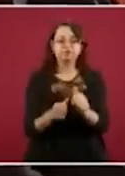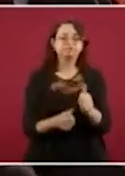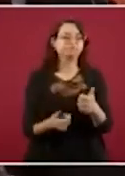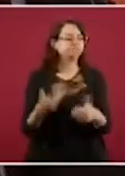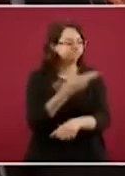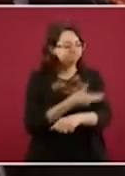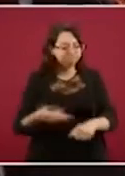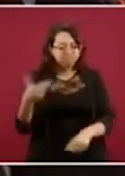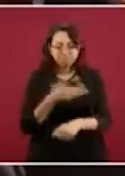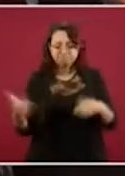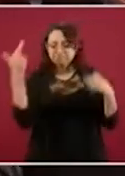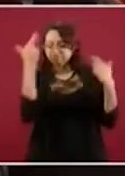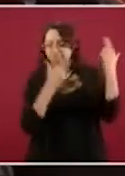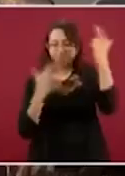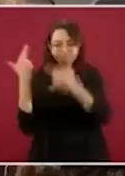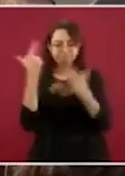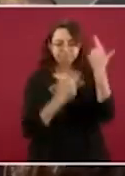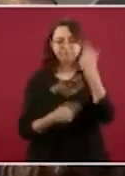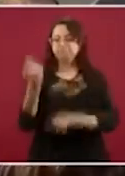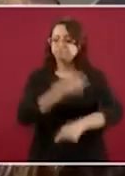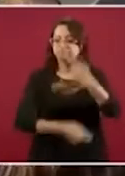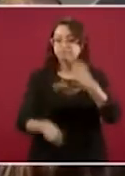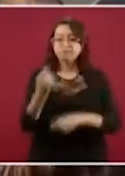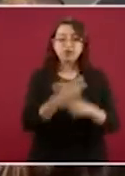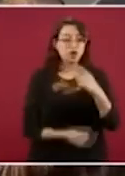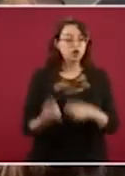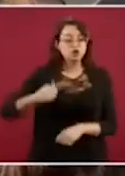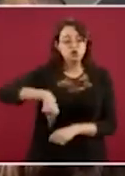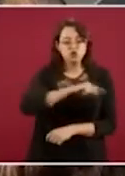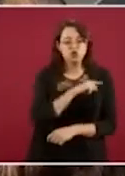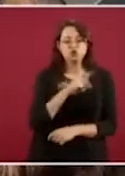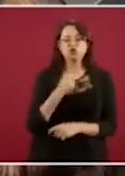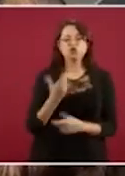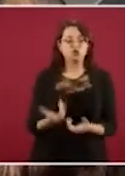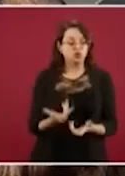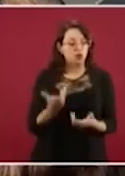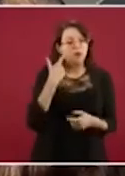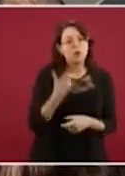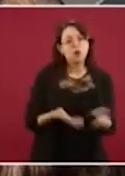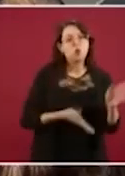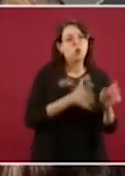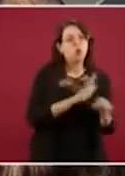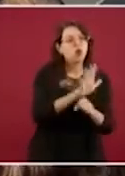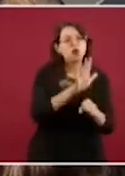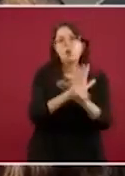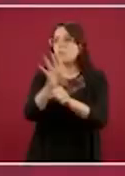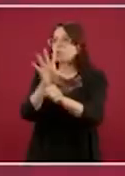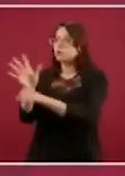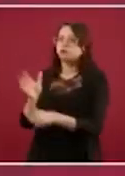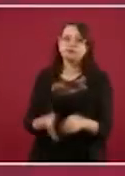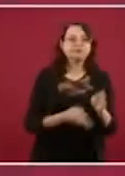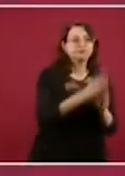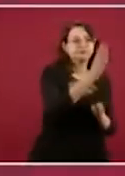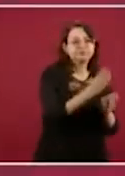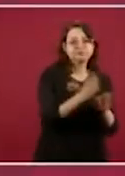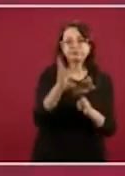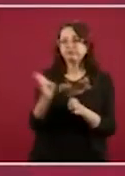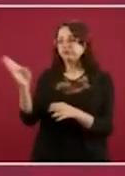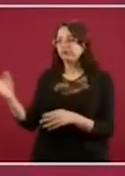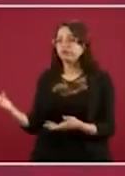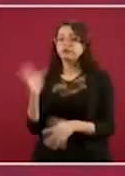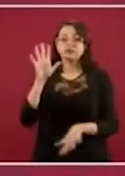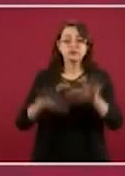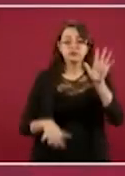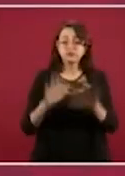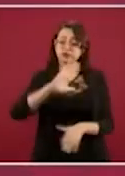procesamos, revisamos y nosotros tenemos que estar viendo, no llega las cosas, los documentos, las